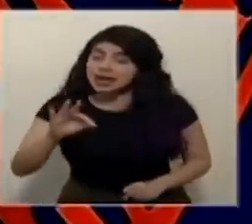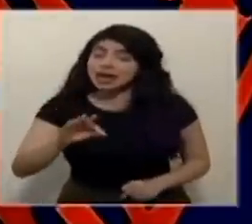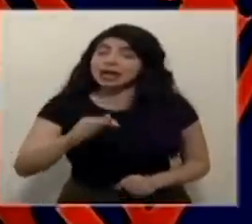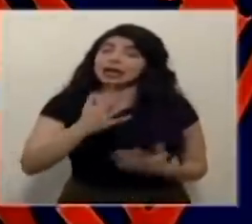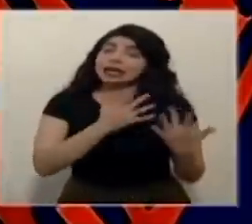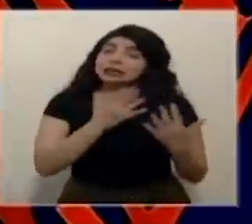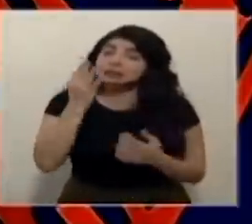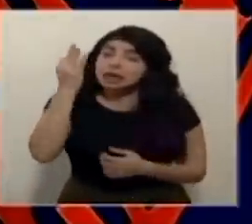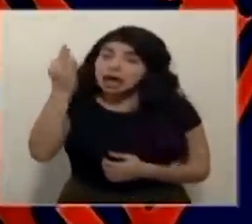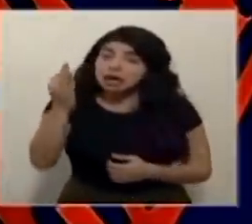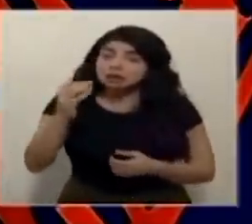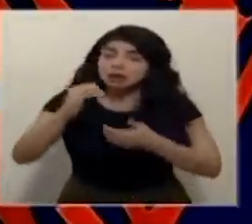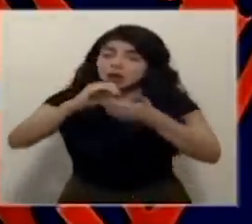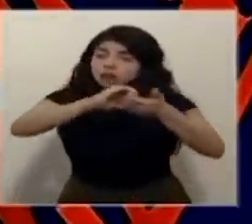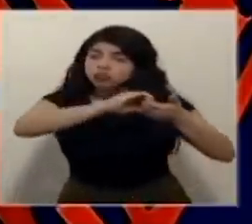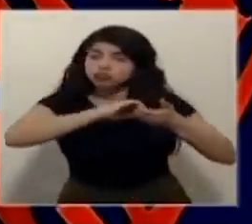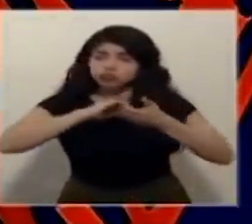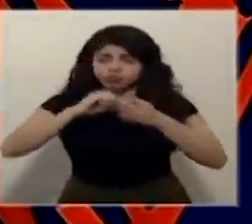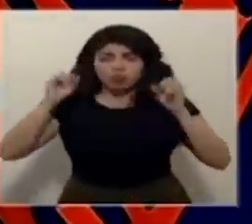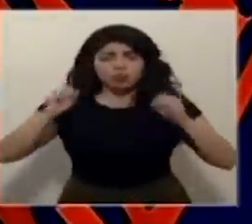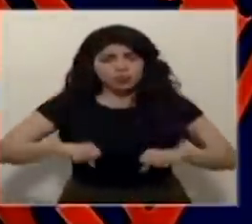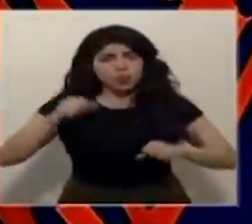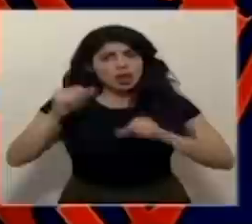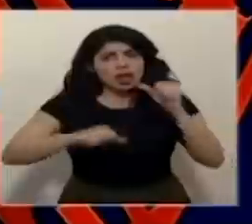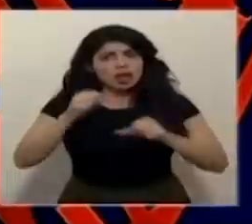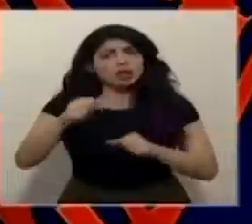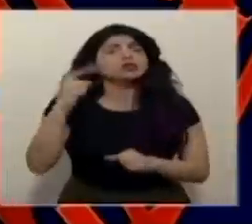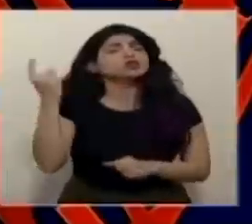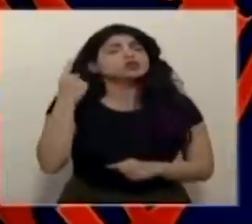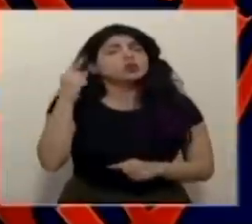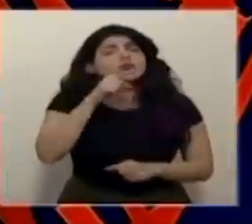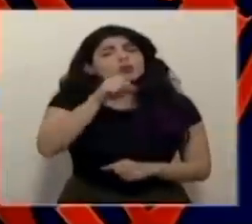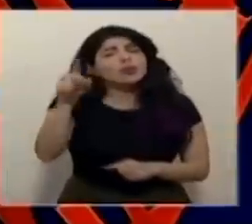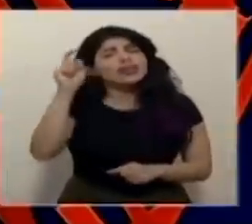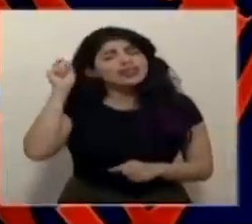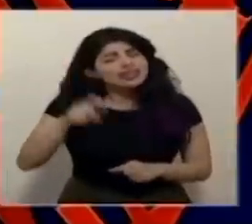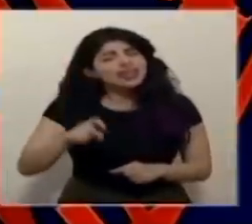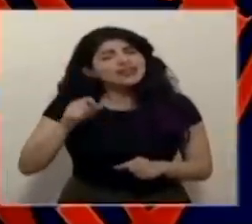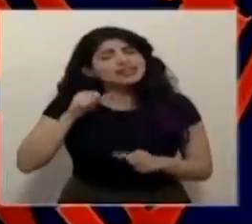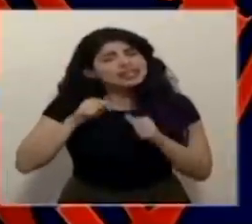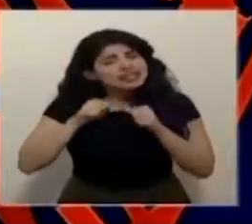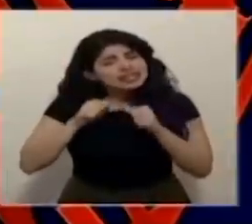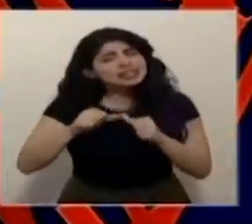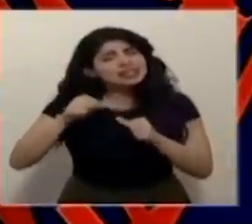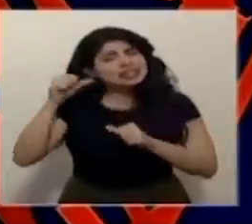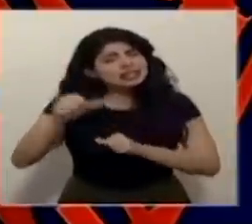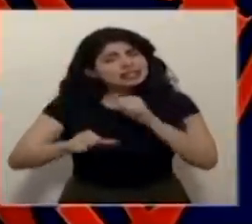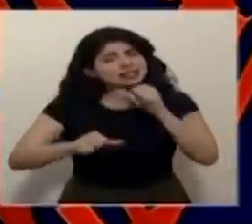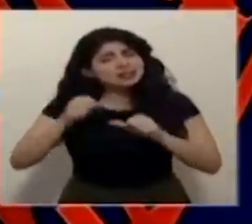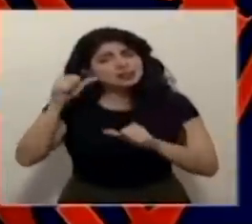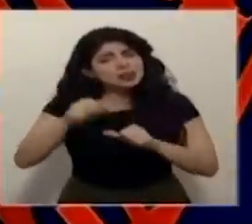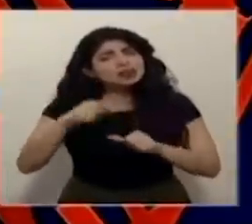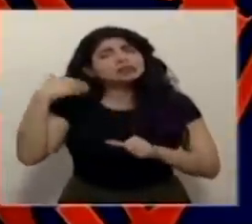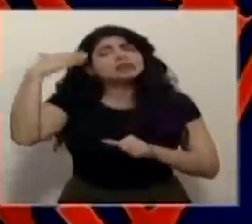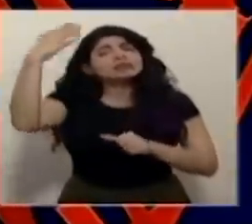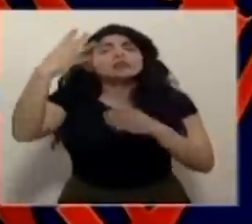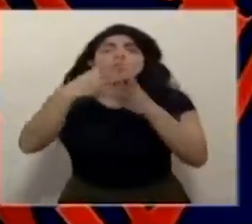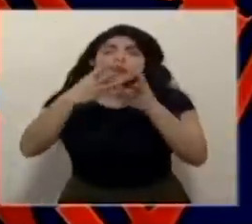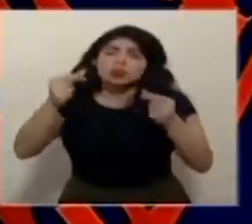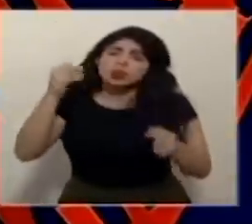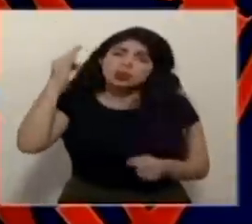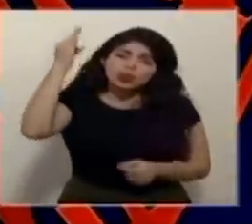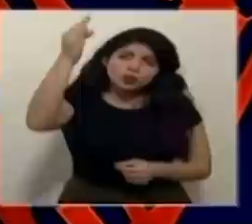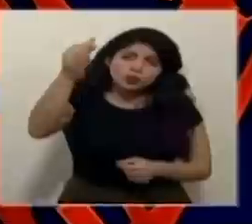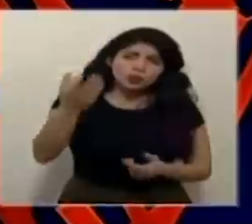esperanza y somos muy solidarios salimos adelante nada más tenemos que seguir esforzándonos esto es algo que va a pasar en algún momento